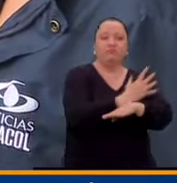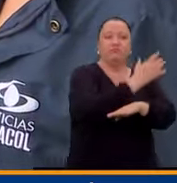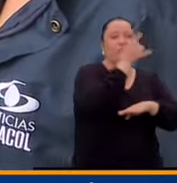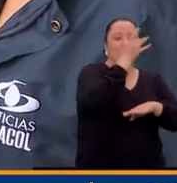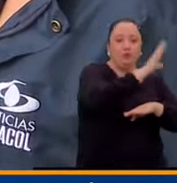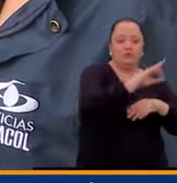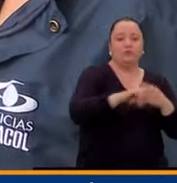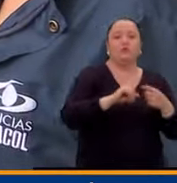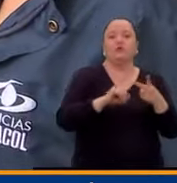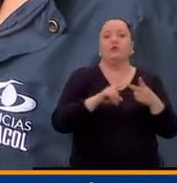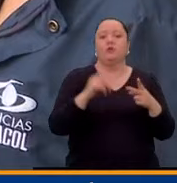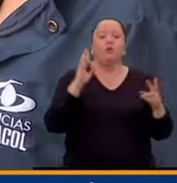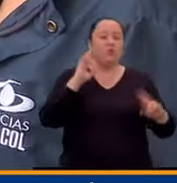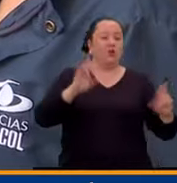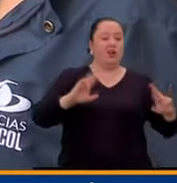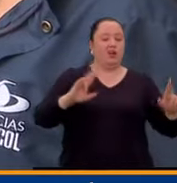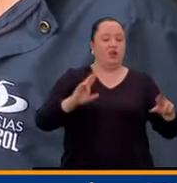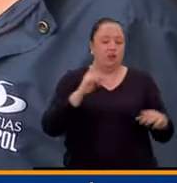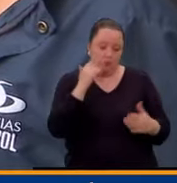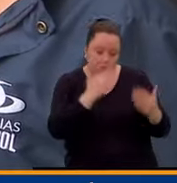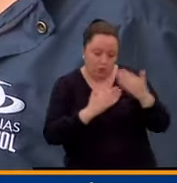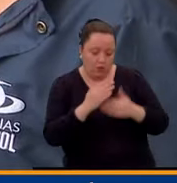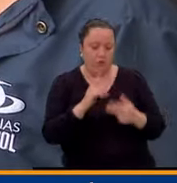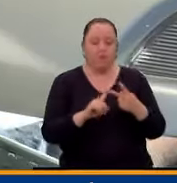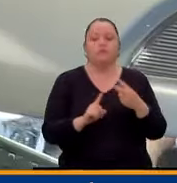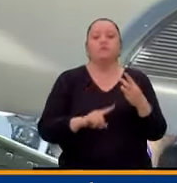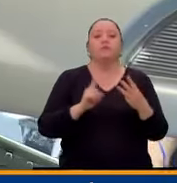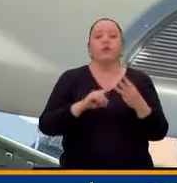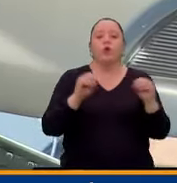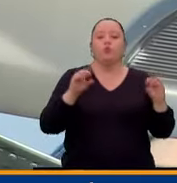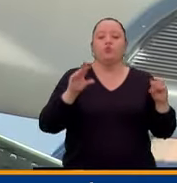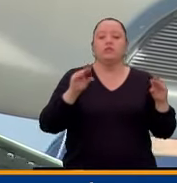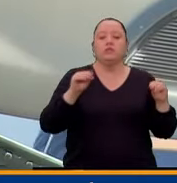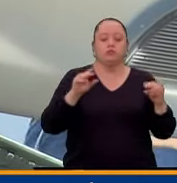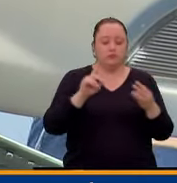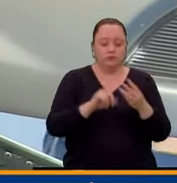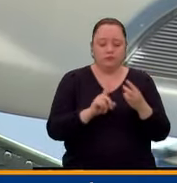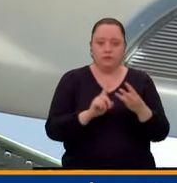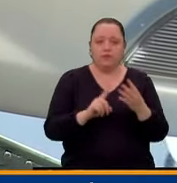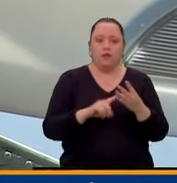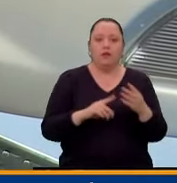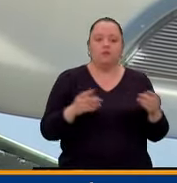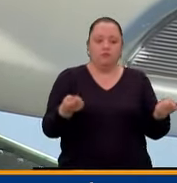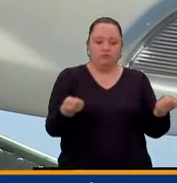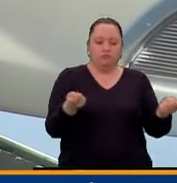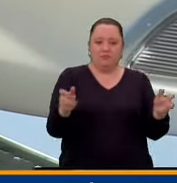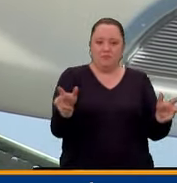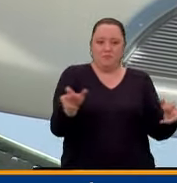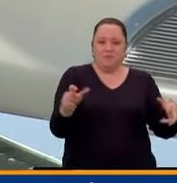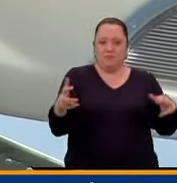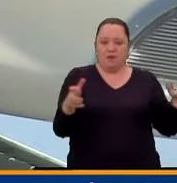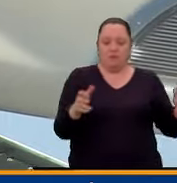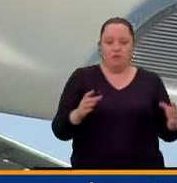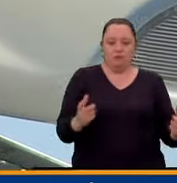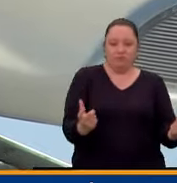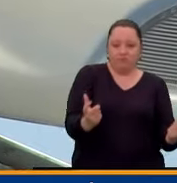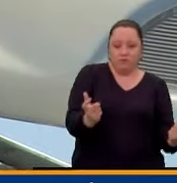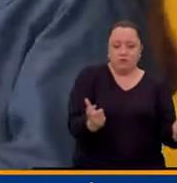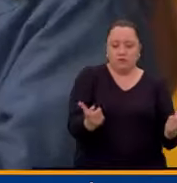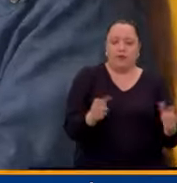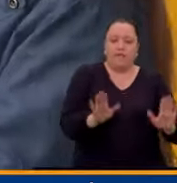prueba de emisiones de ruidos, se hace la prueba de luces, inspección sensorial, alineación, frenos,